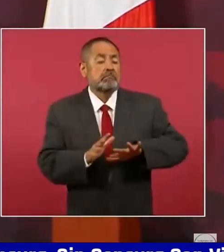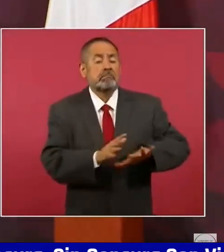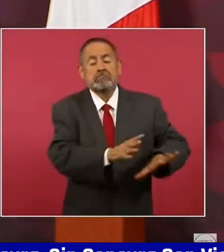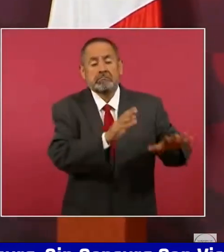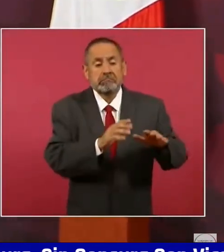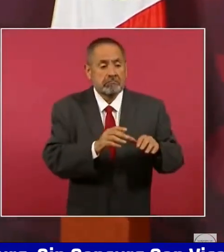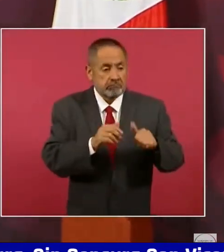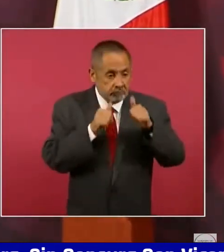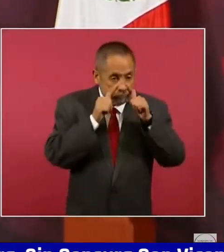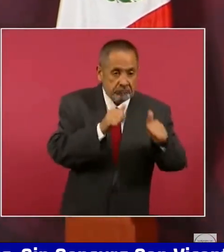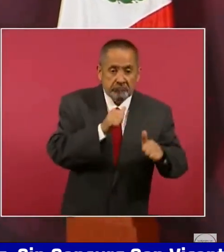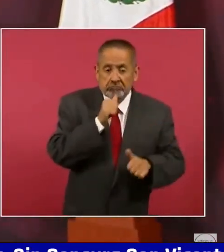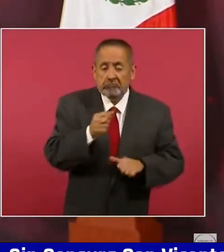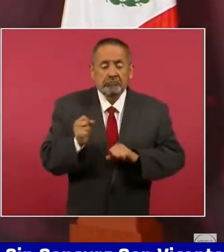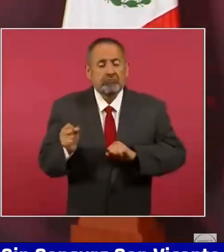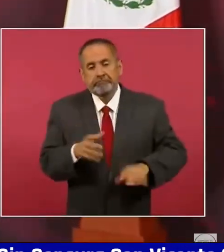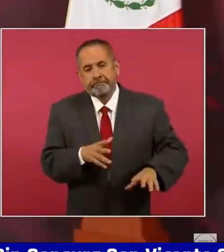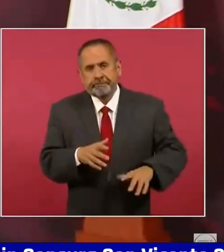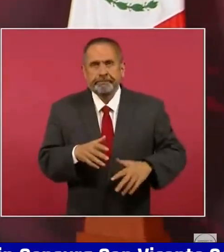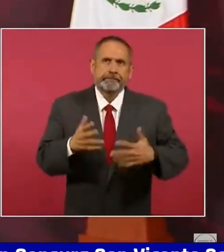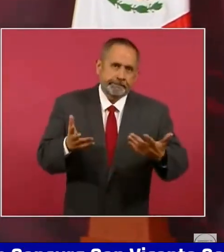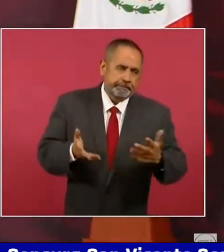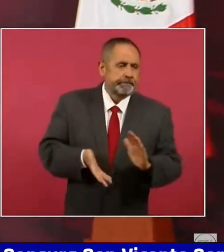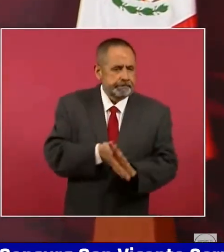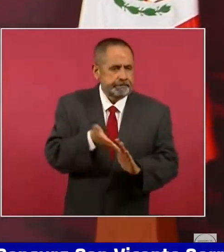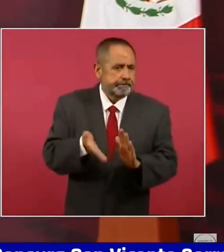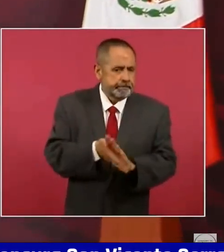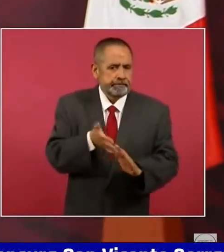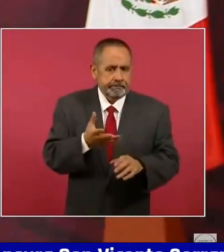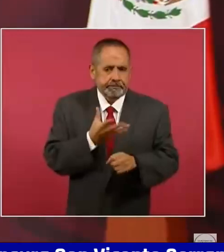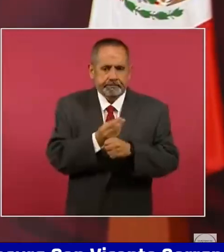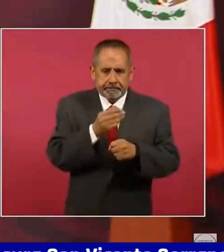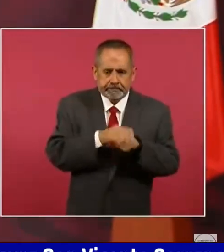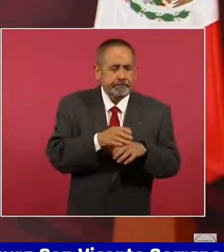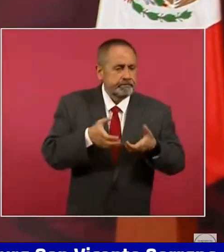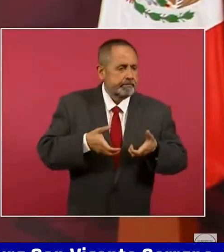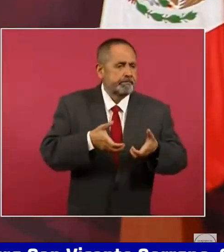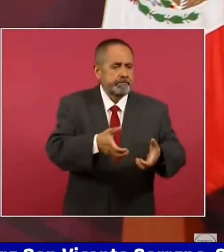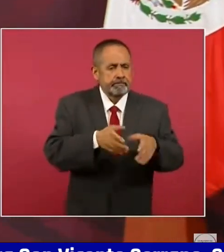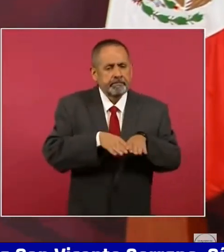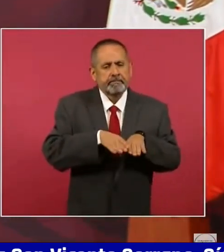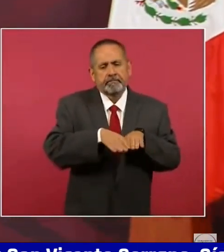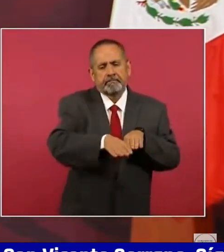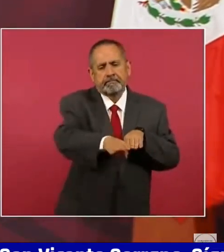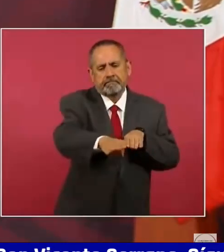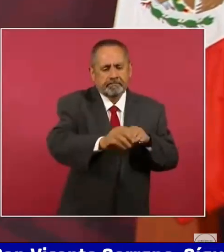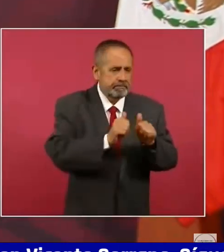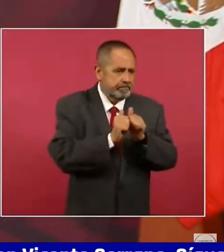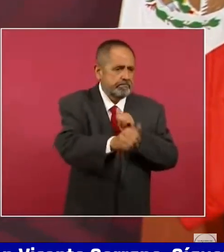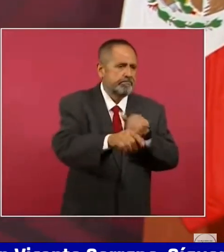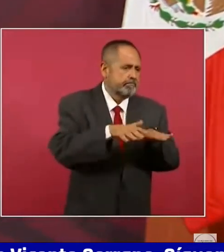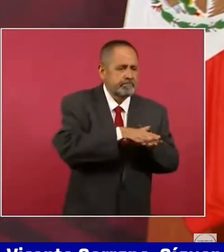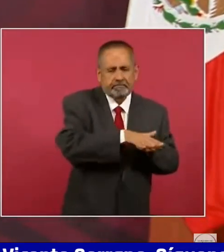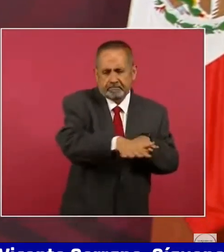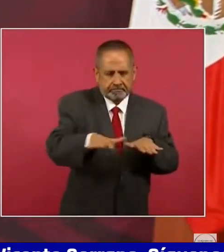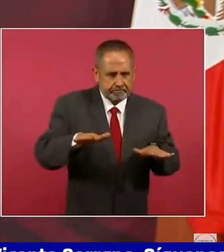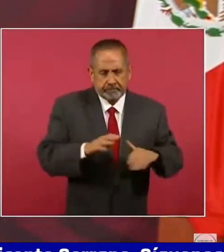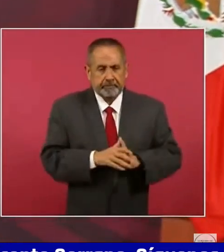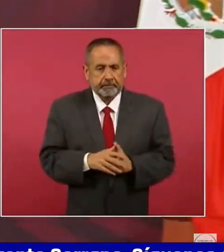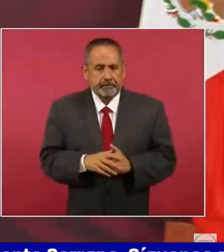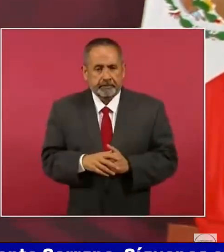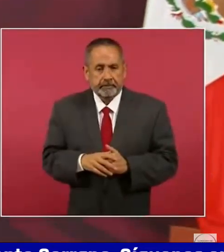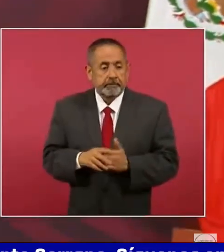completamente. Y estamos ahí trabajando con